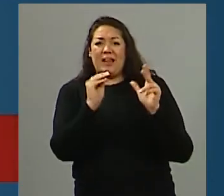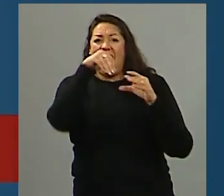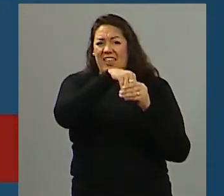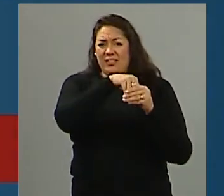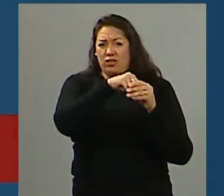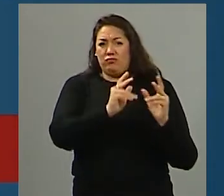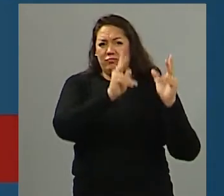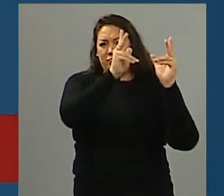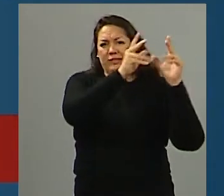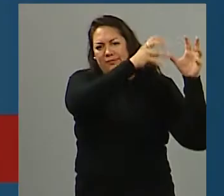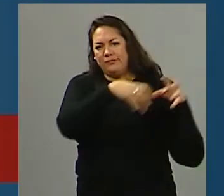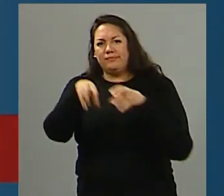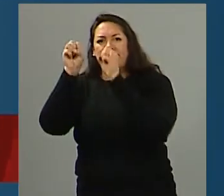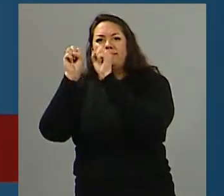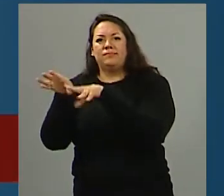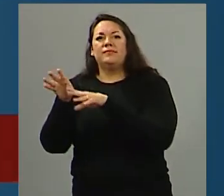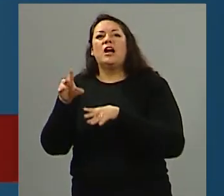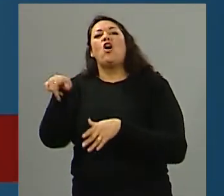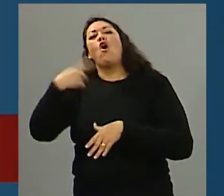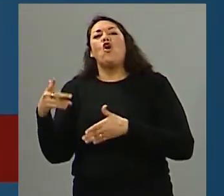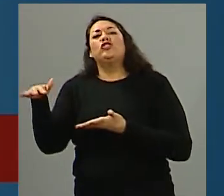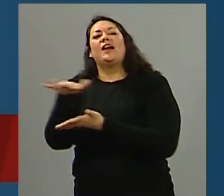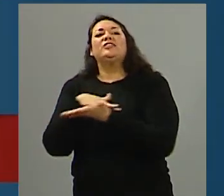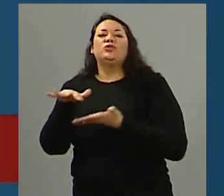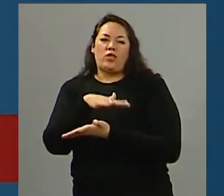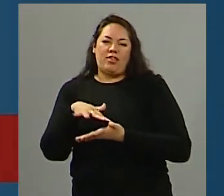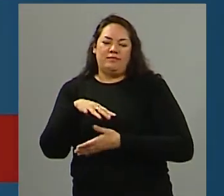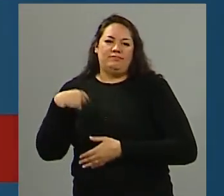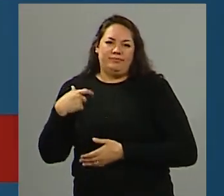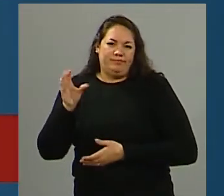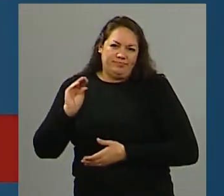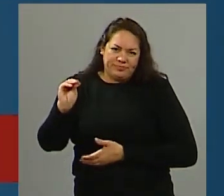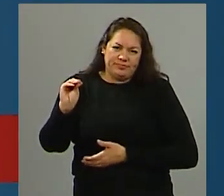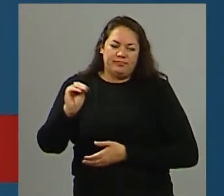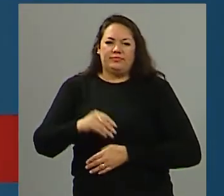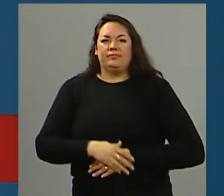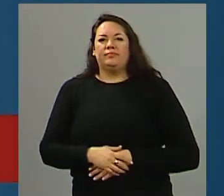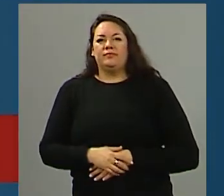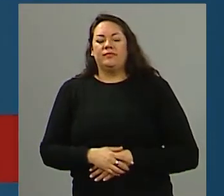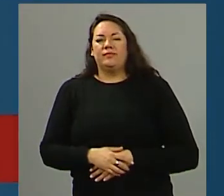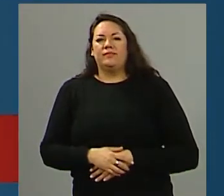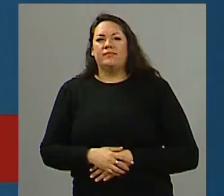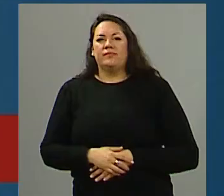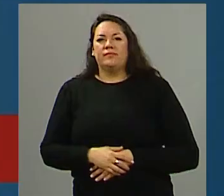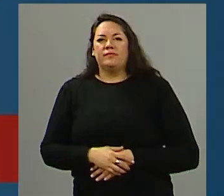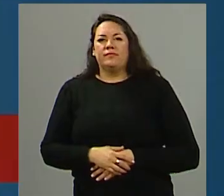montón, se trasladaron hacia Nueva Jersey después de perder el lugar donde estaban físicamente.